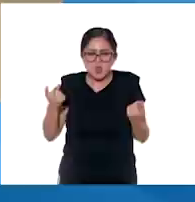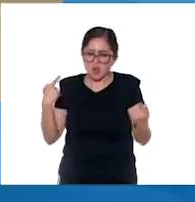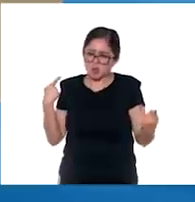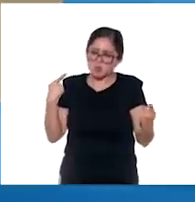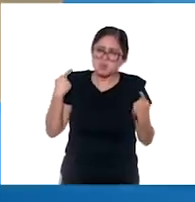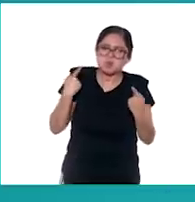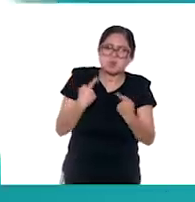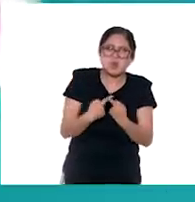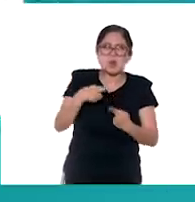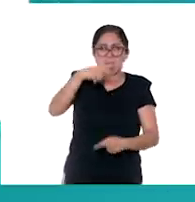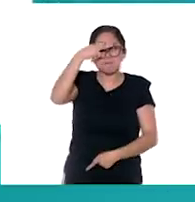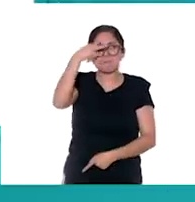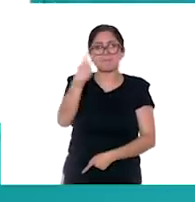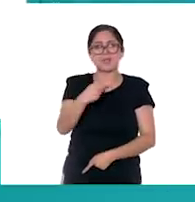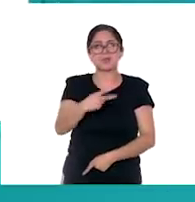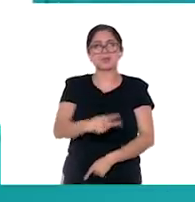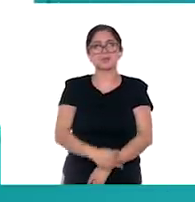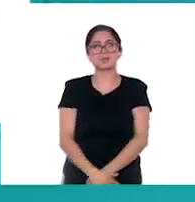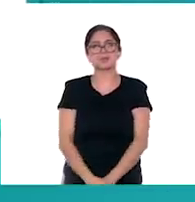Historia de México.